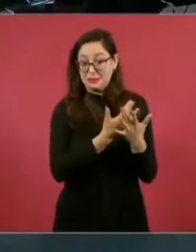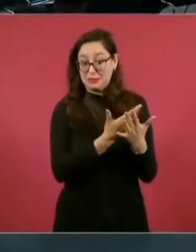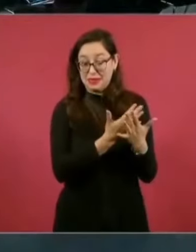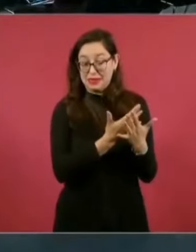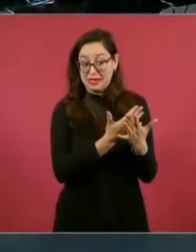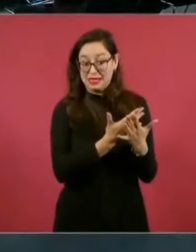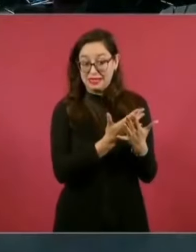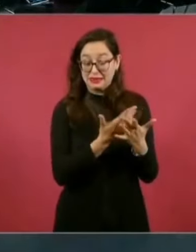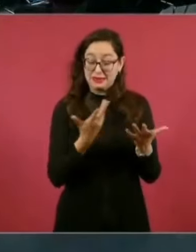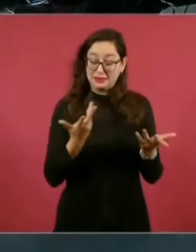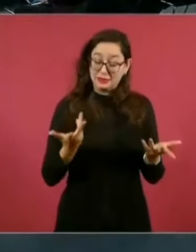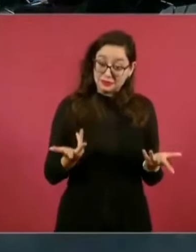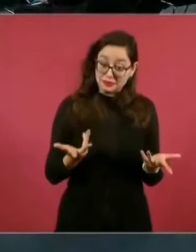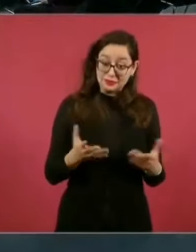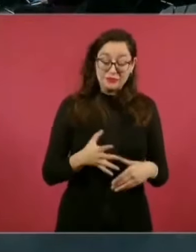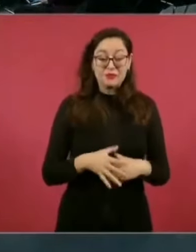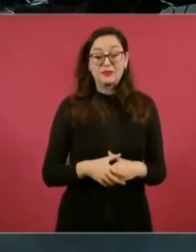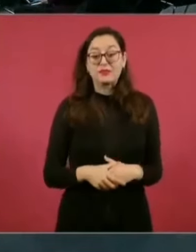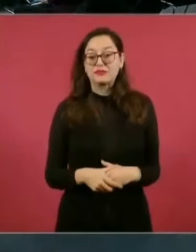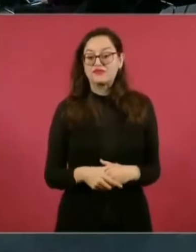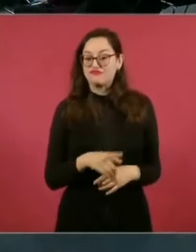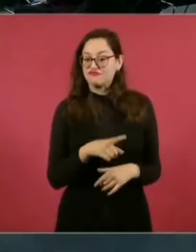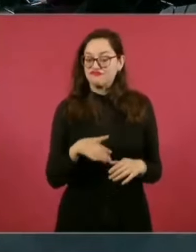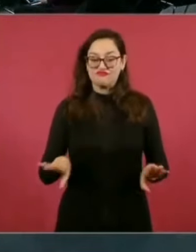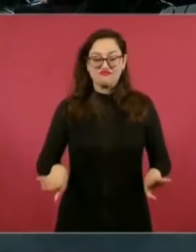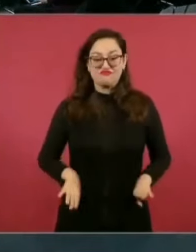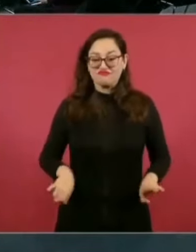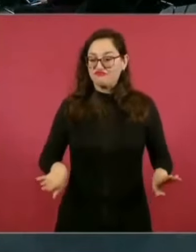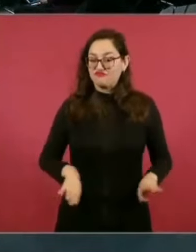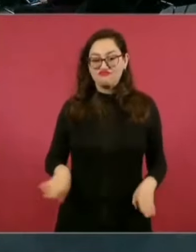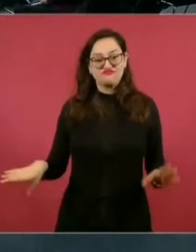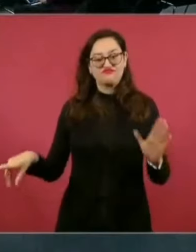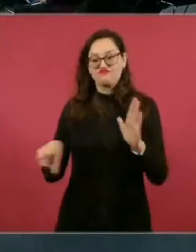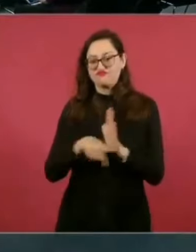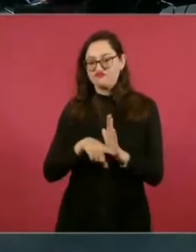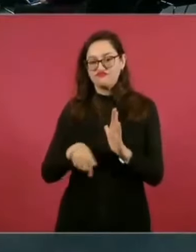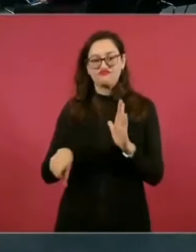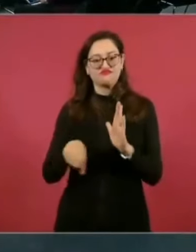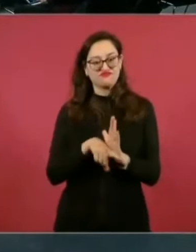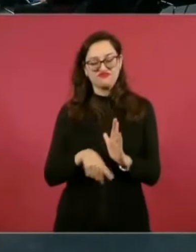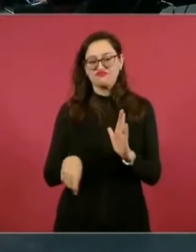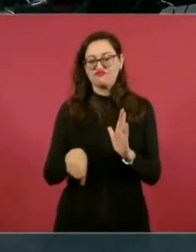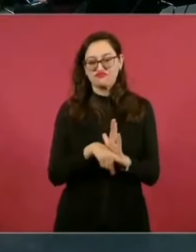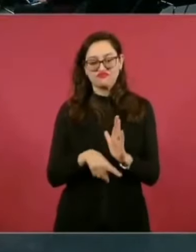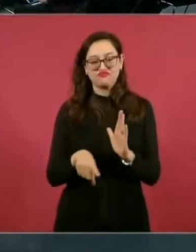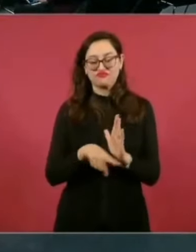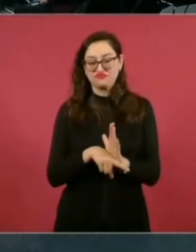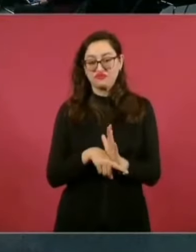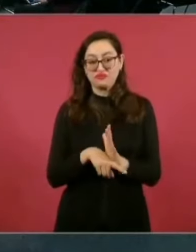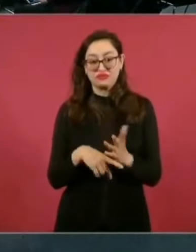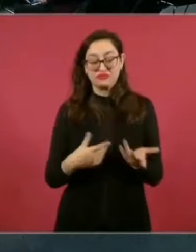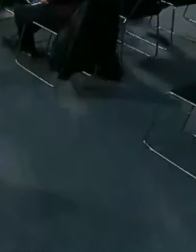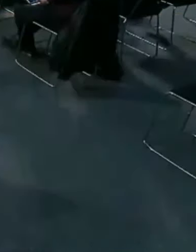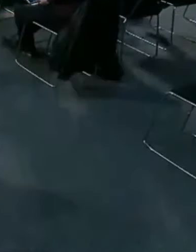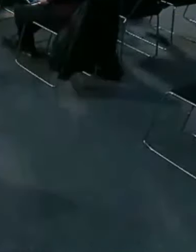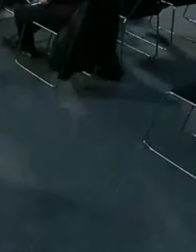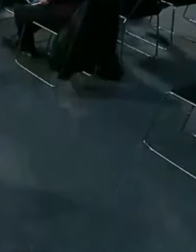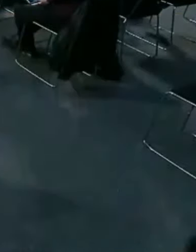muy pesimistas, por decir lo menos, quisieran que nos fuera mal,